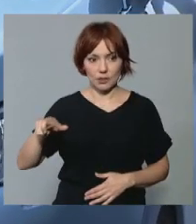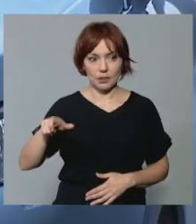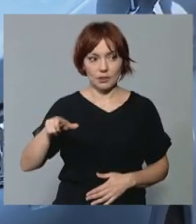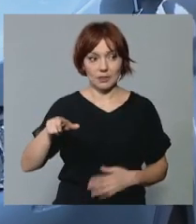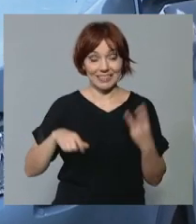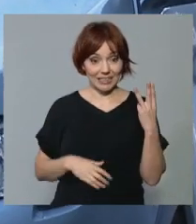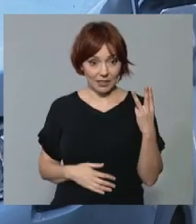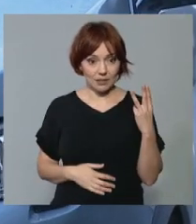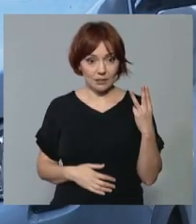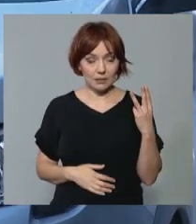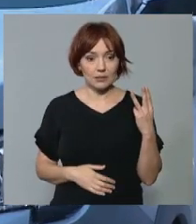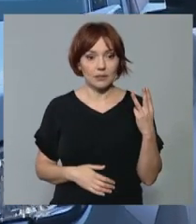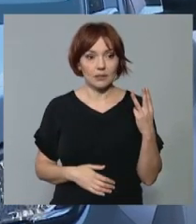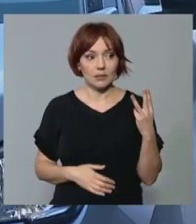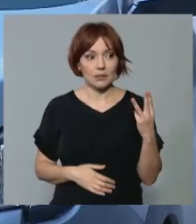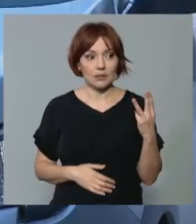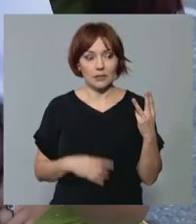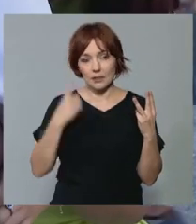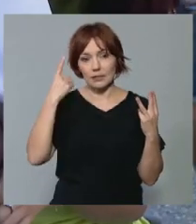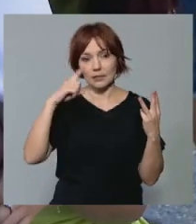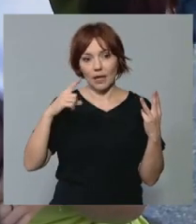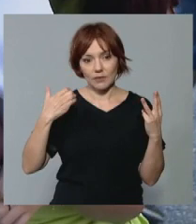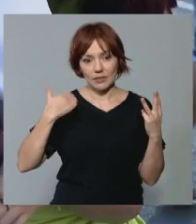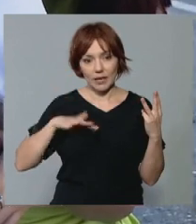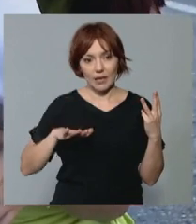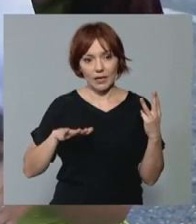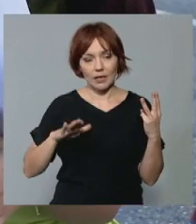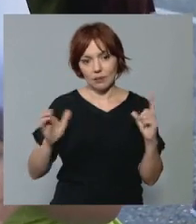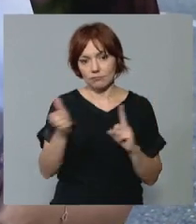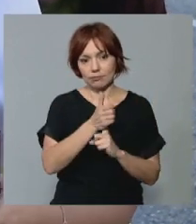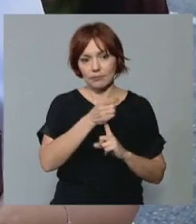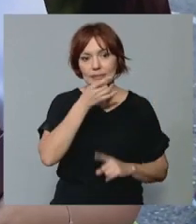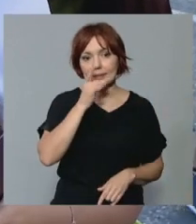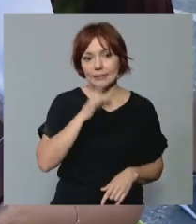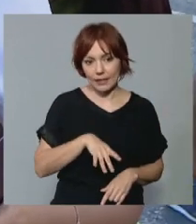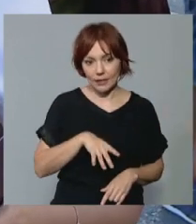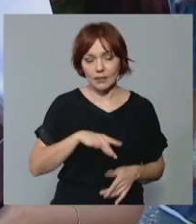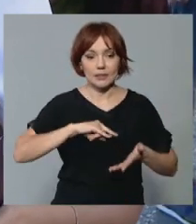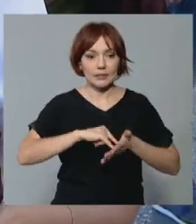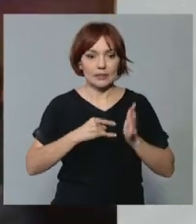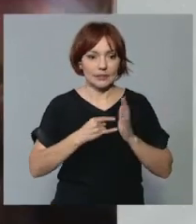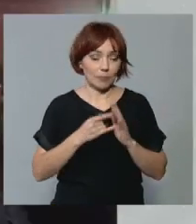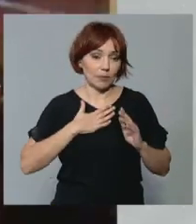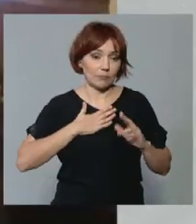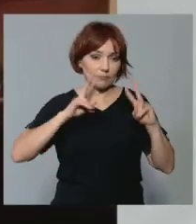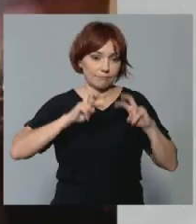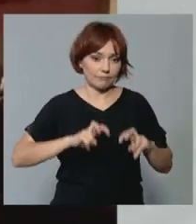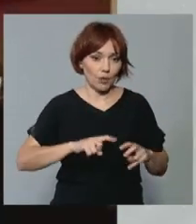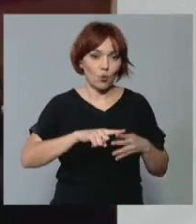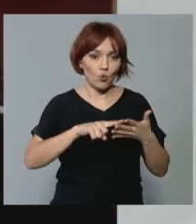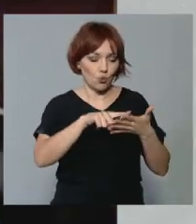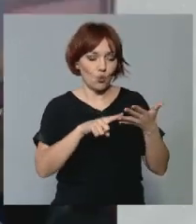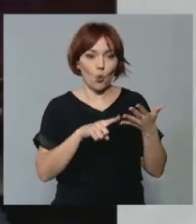estarían siendo ya plenamente identificados a través de los sistemas de identificación de huellas.